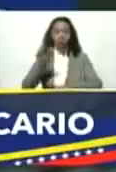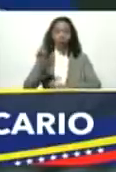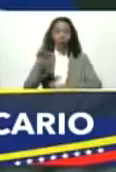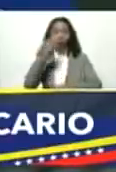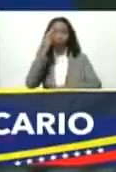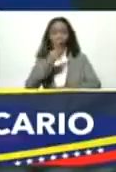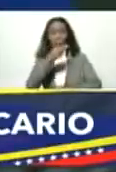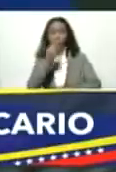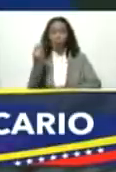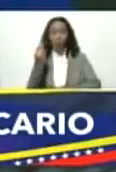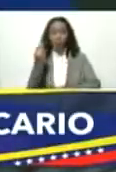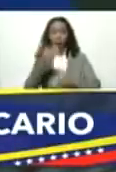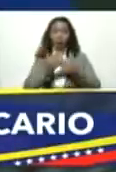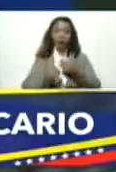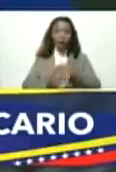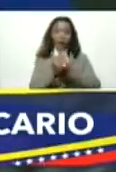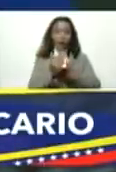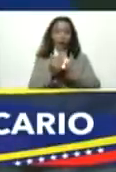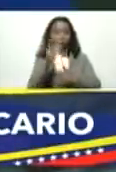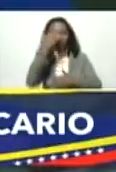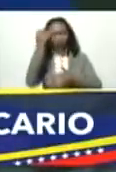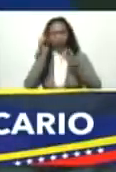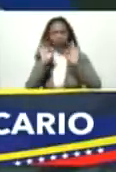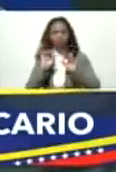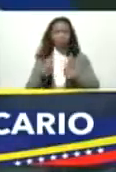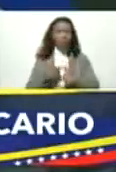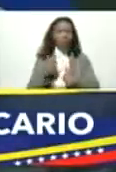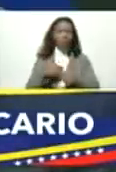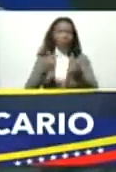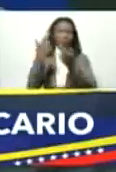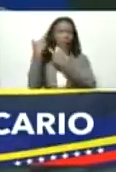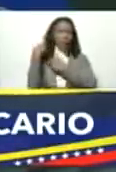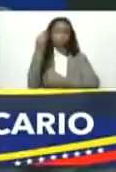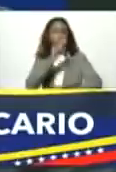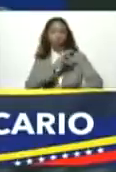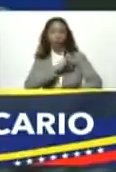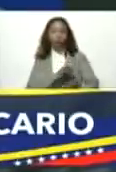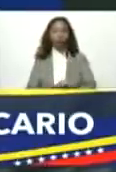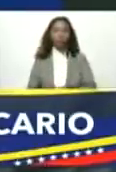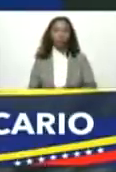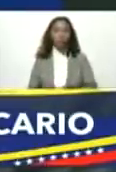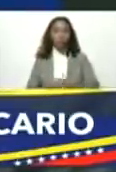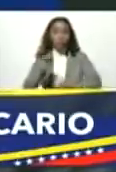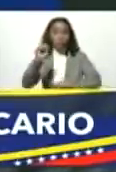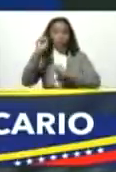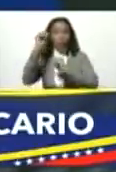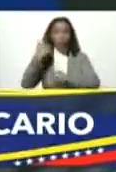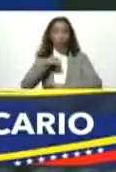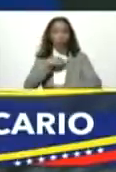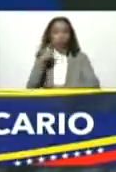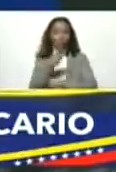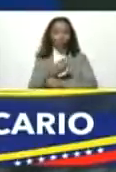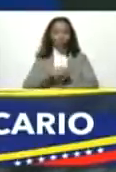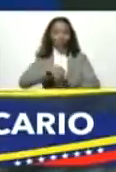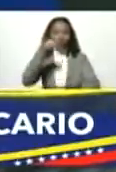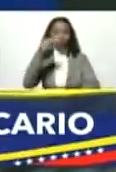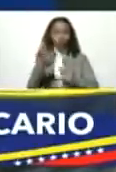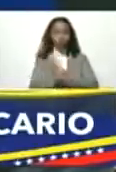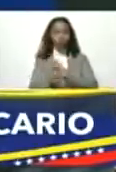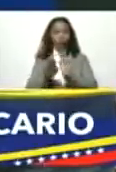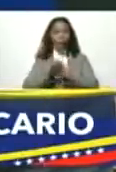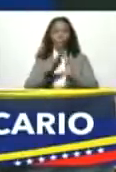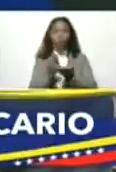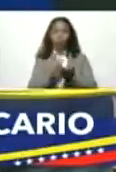comprometida con avances sin olvidar los principios de la responsabilidad social deben ser nuestro norte el mundo cambió